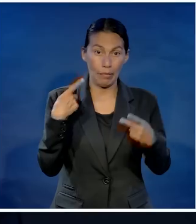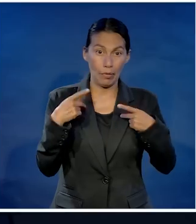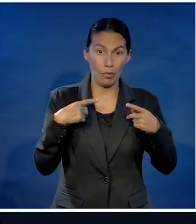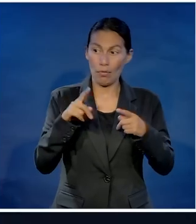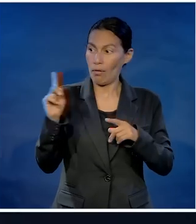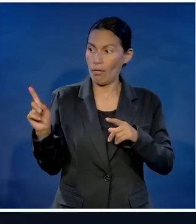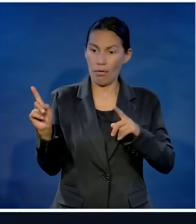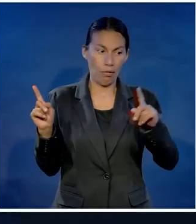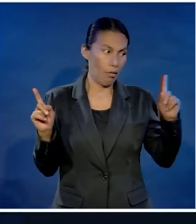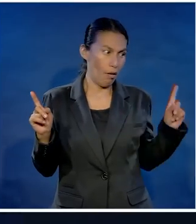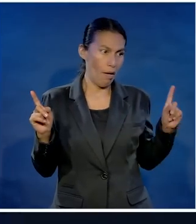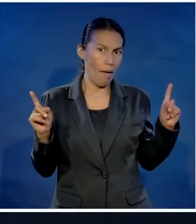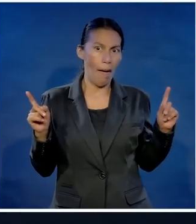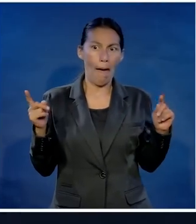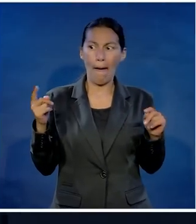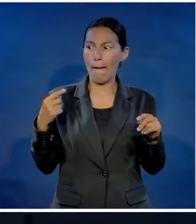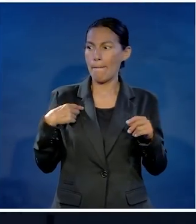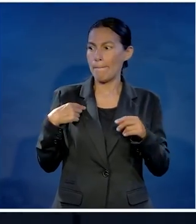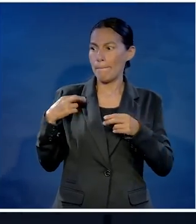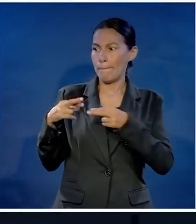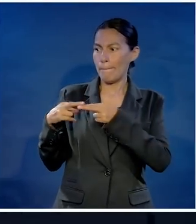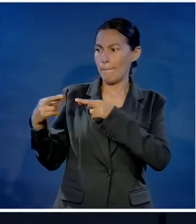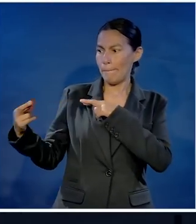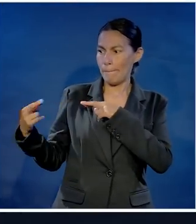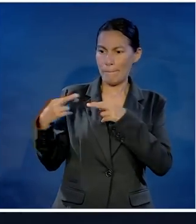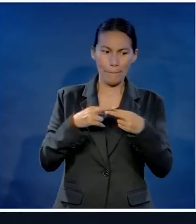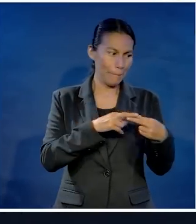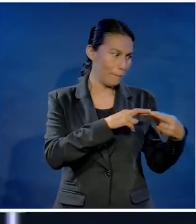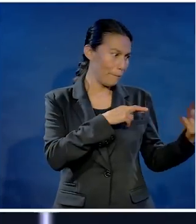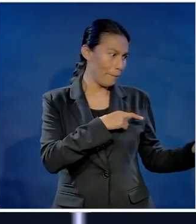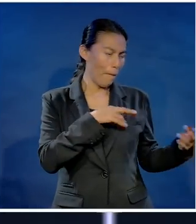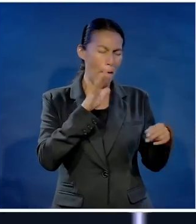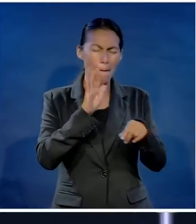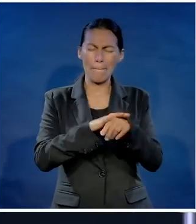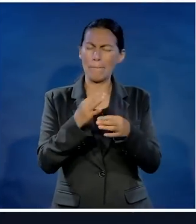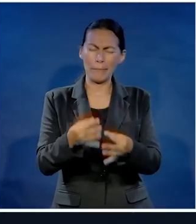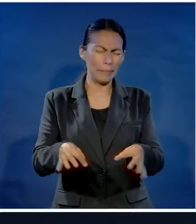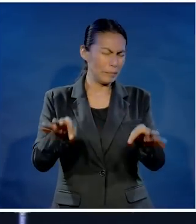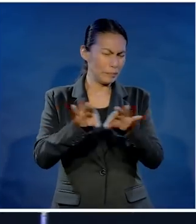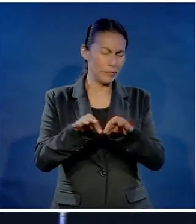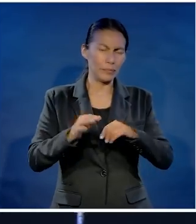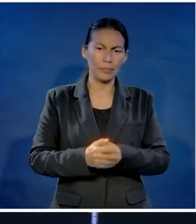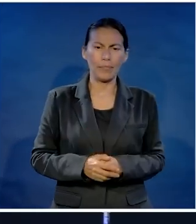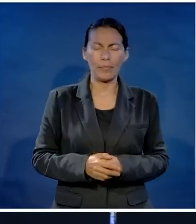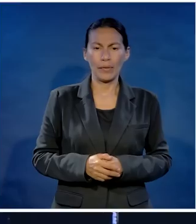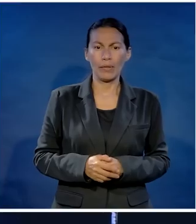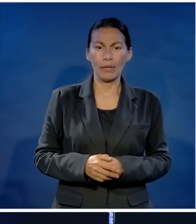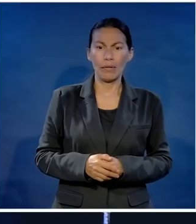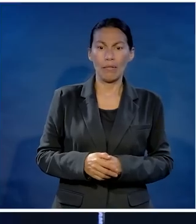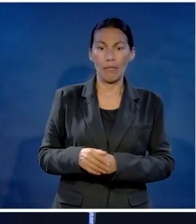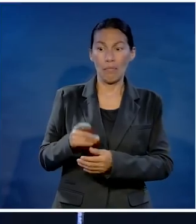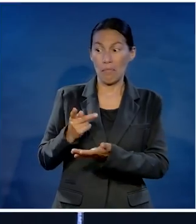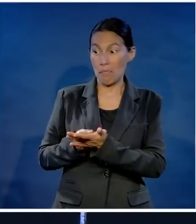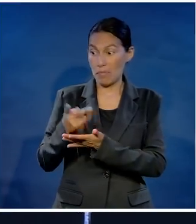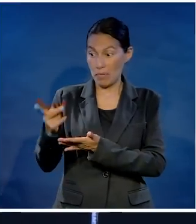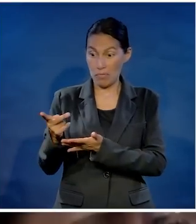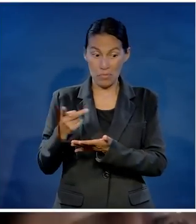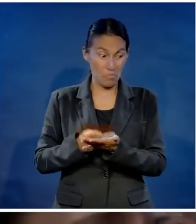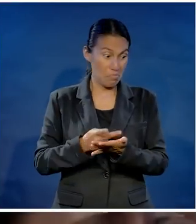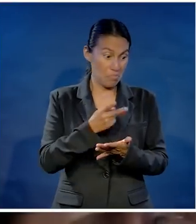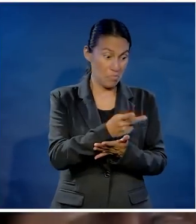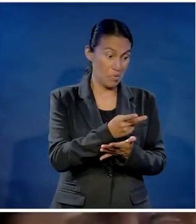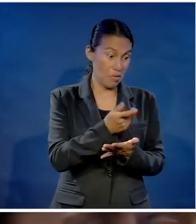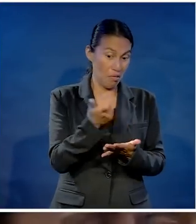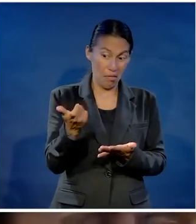Dígale al que está al lado, dígale al que está al lado. Nuestras relaciones son más importantes que los premios y el dinero. Dígale así al de al lado, dígale.